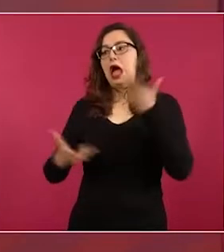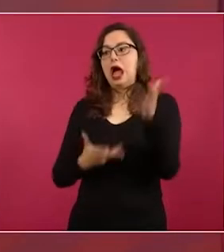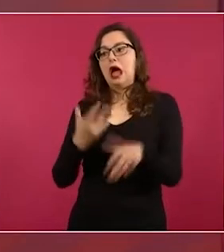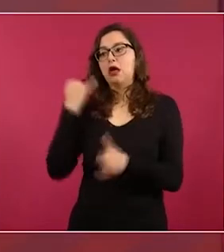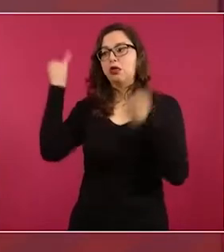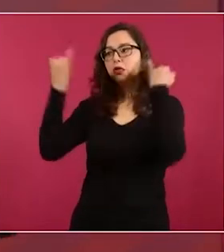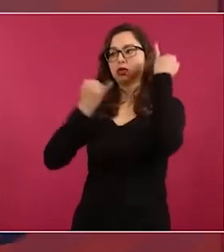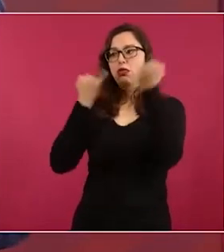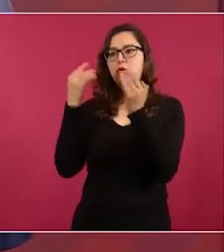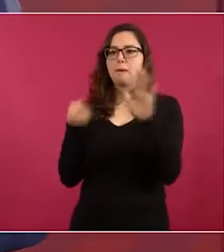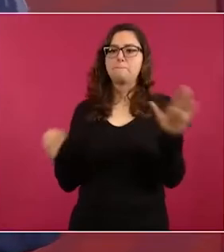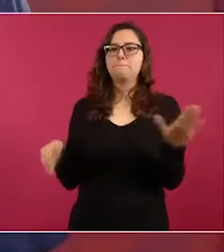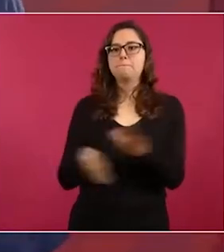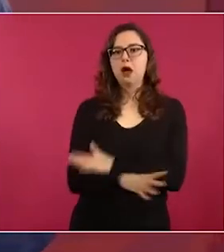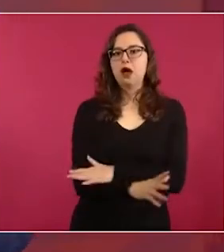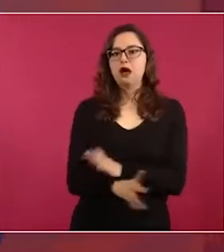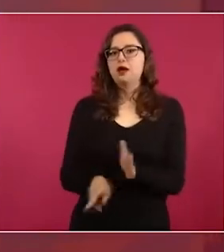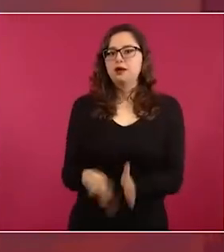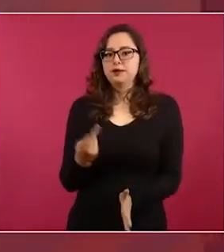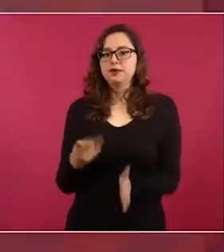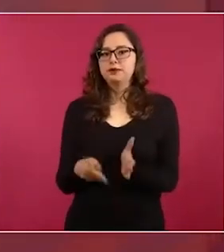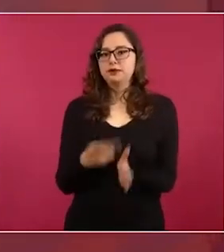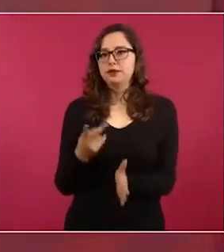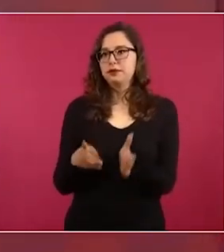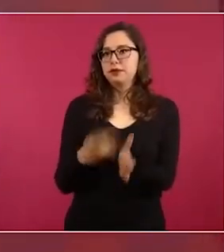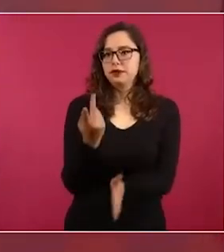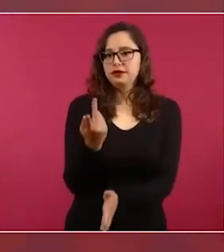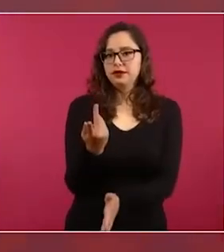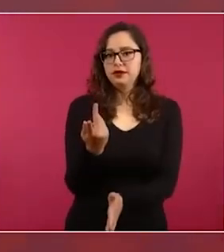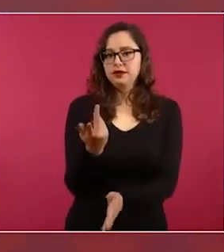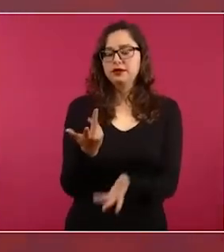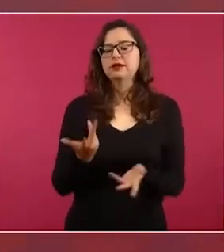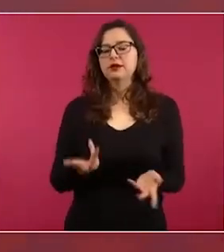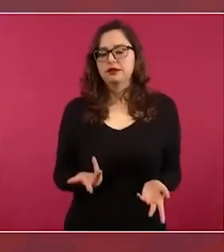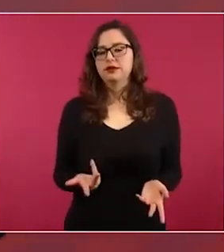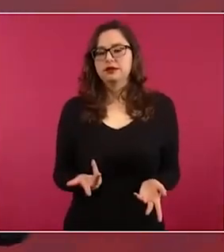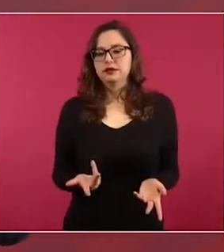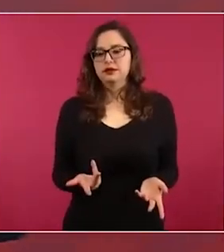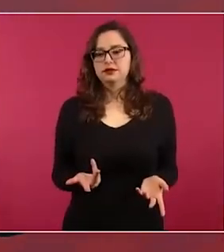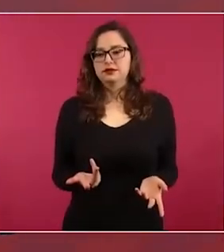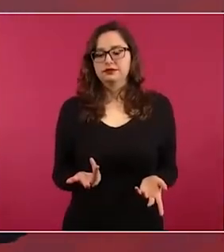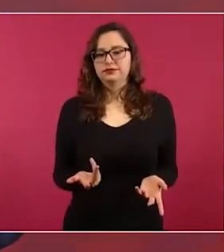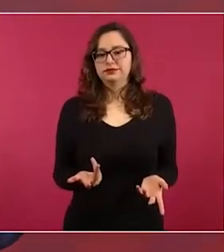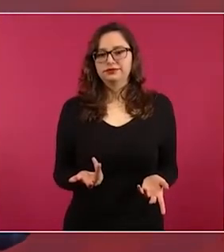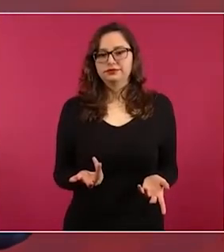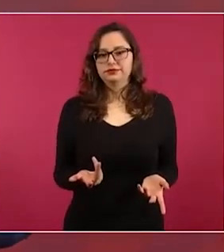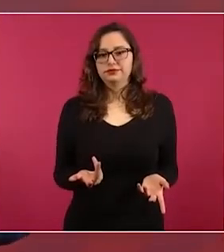Entonces, hay quienes plantean, bueno, es que falta,